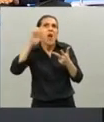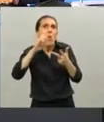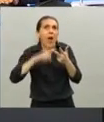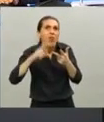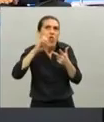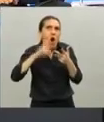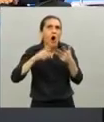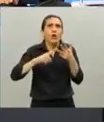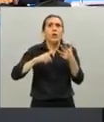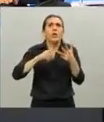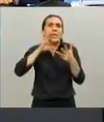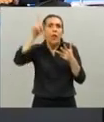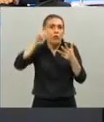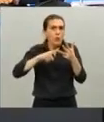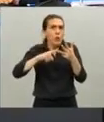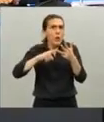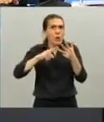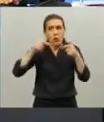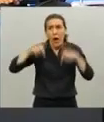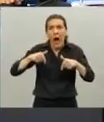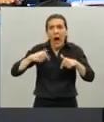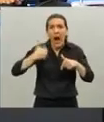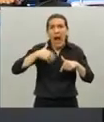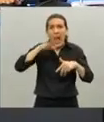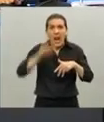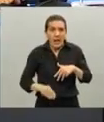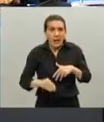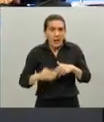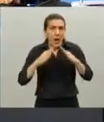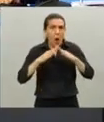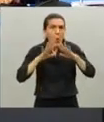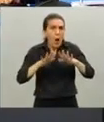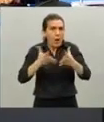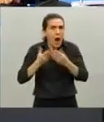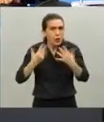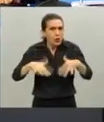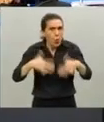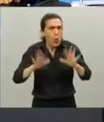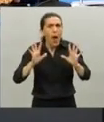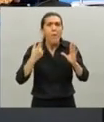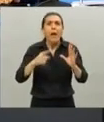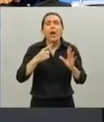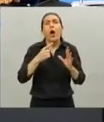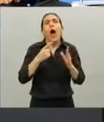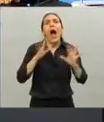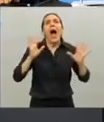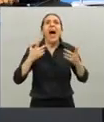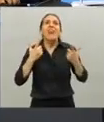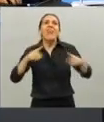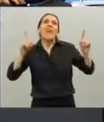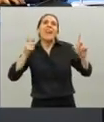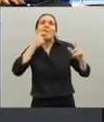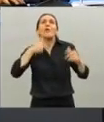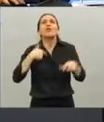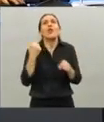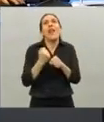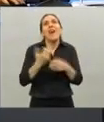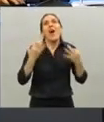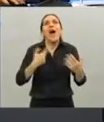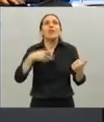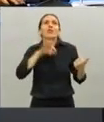resultados han sido muy positivos pero claro quizás uno lo dice una cosa es decirlo con la panza llena y cobrando a fin de mes